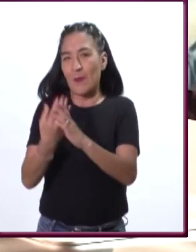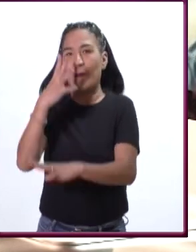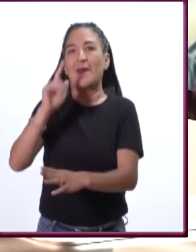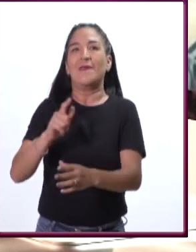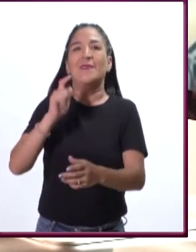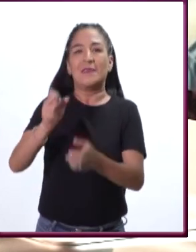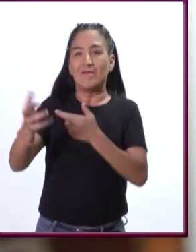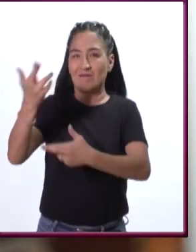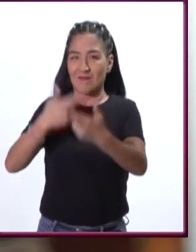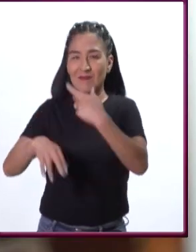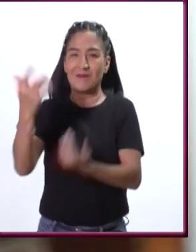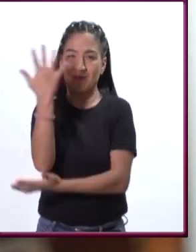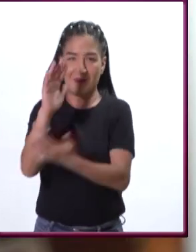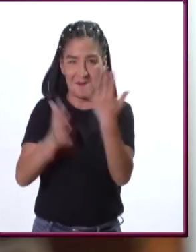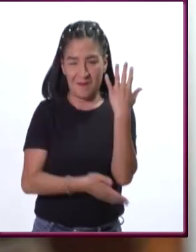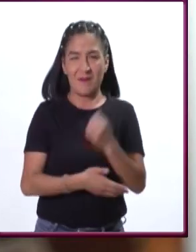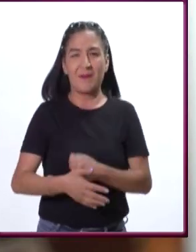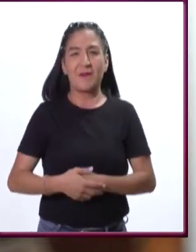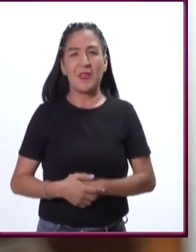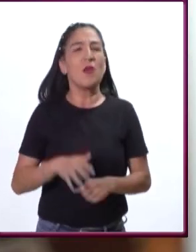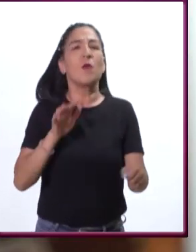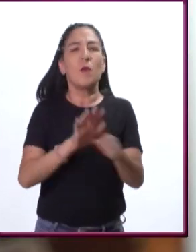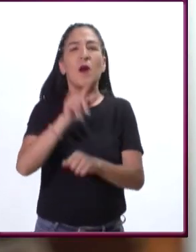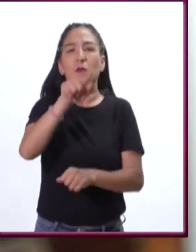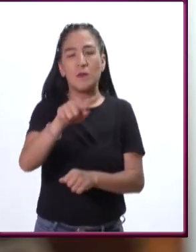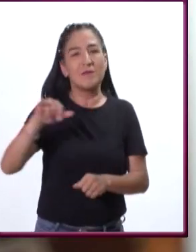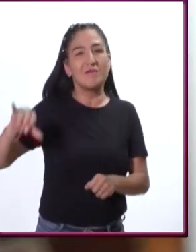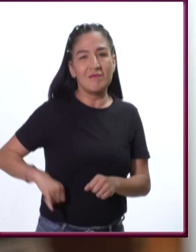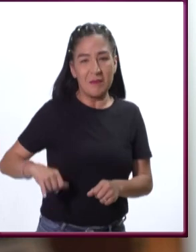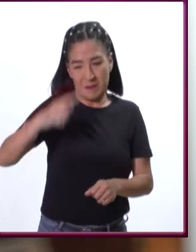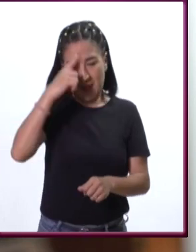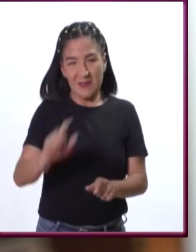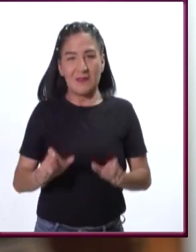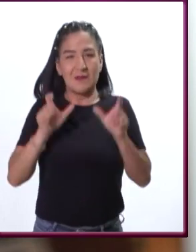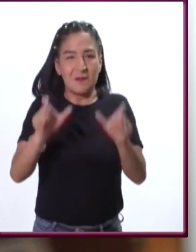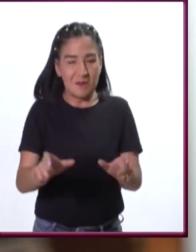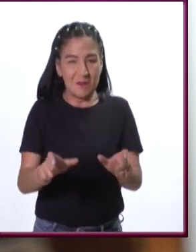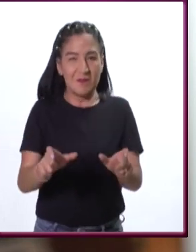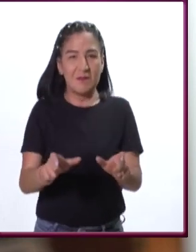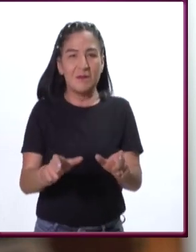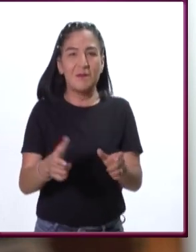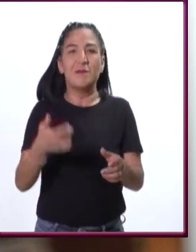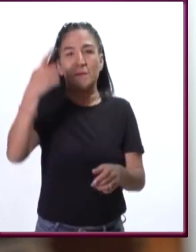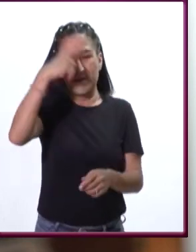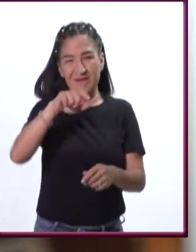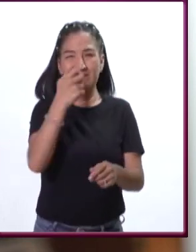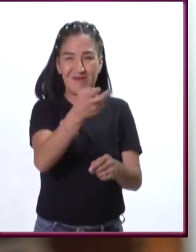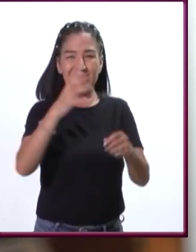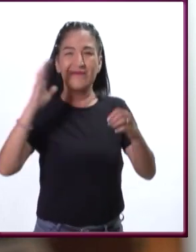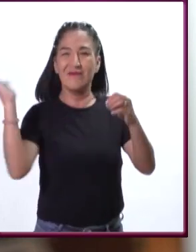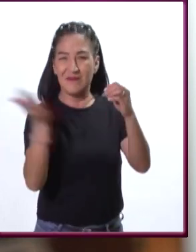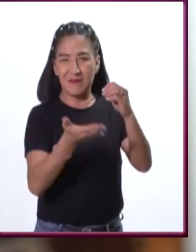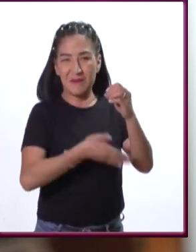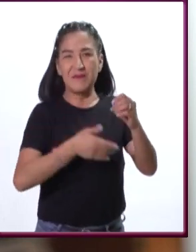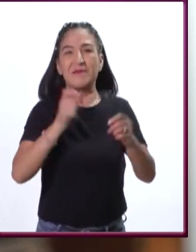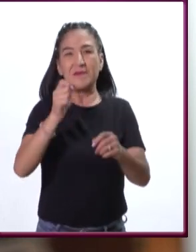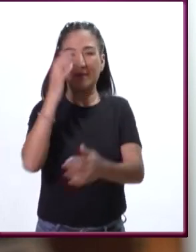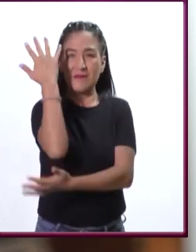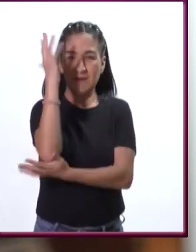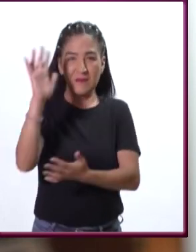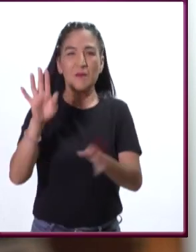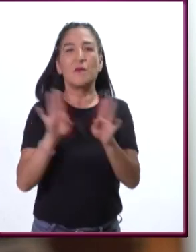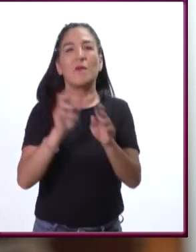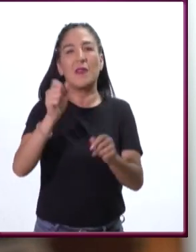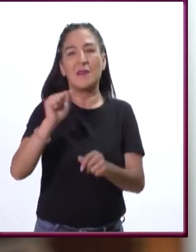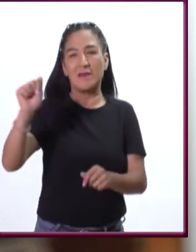¿Qué esquemas interesantes de protección o reforestación que hayan surgido en la